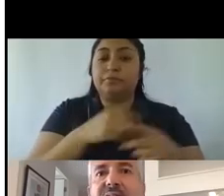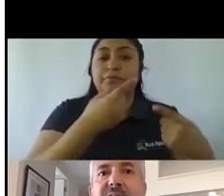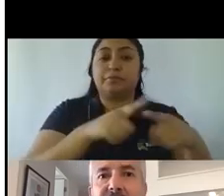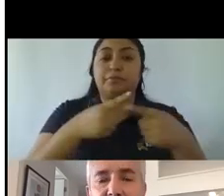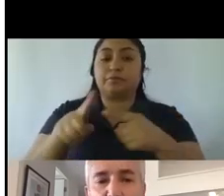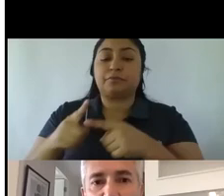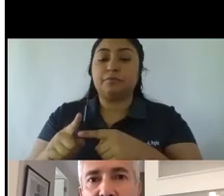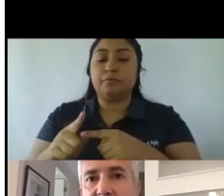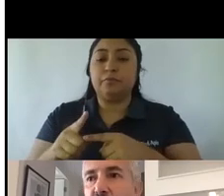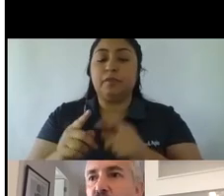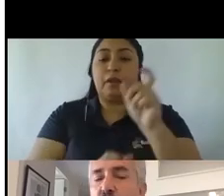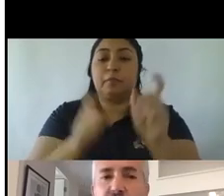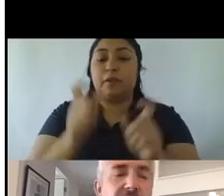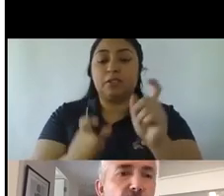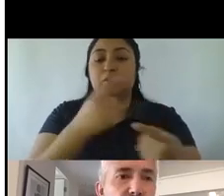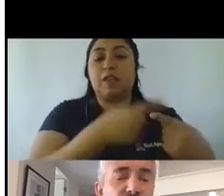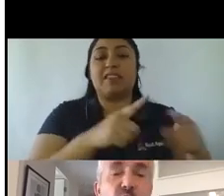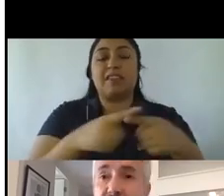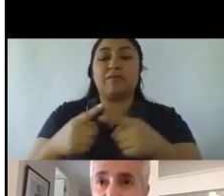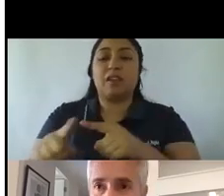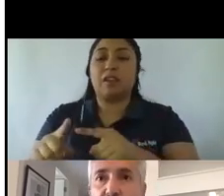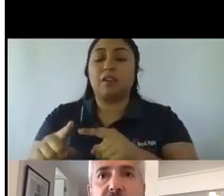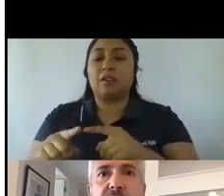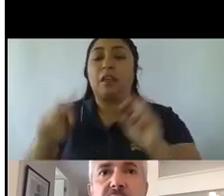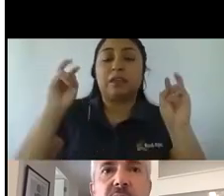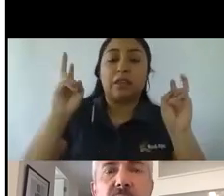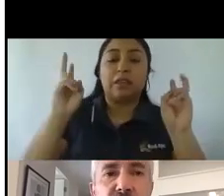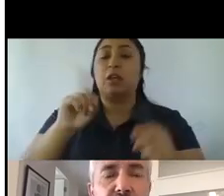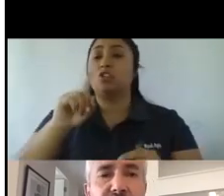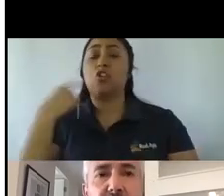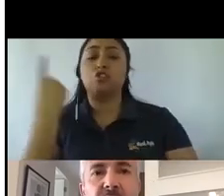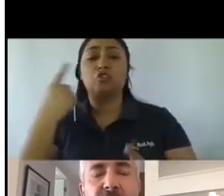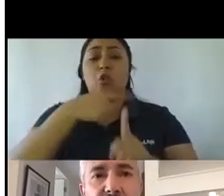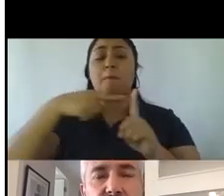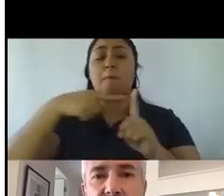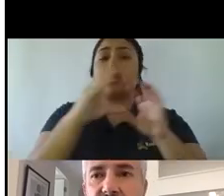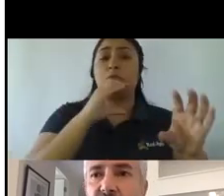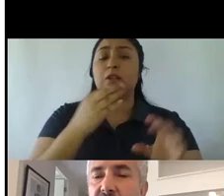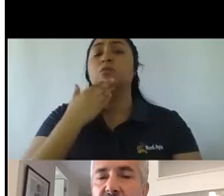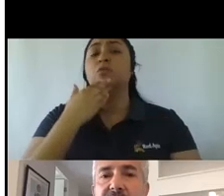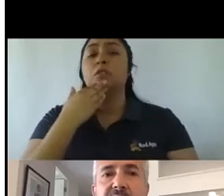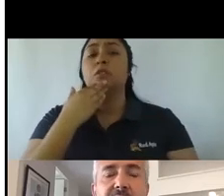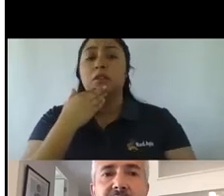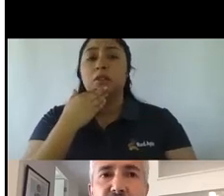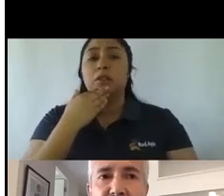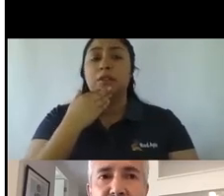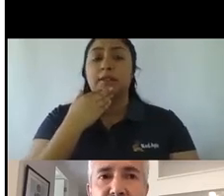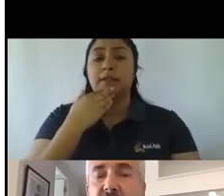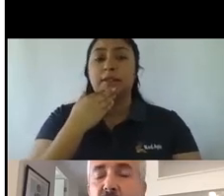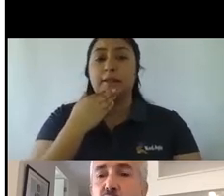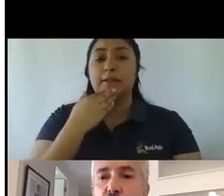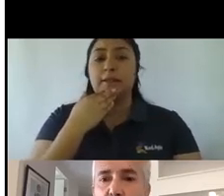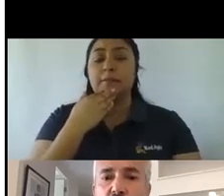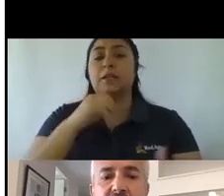de distinta naturaleza. No solo están los medios de comunicación, porque lo están, pero también están las agencias creativas, están las centrales de medios,